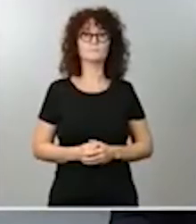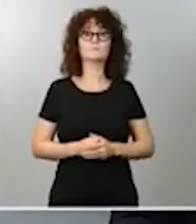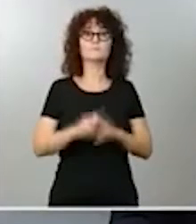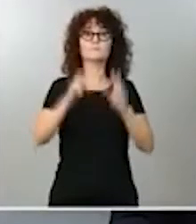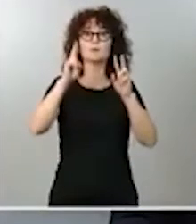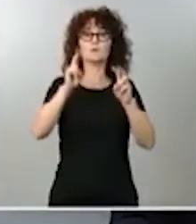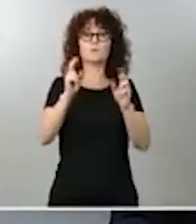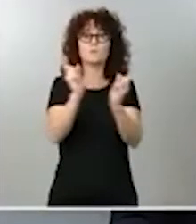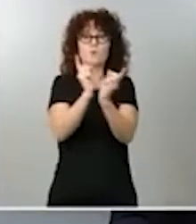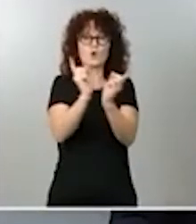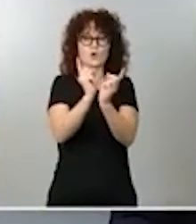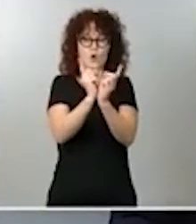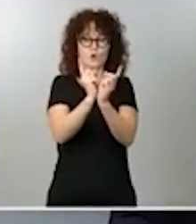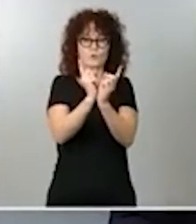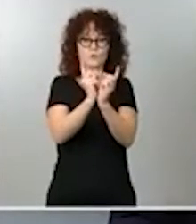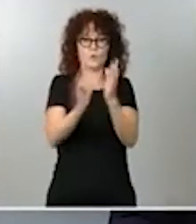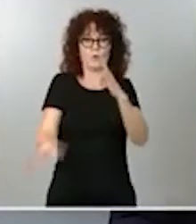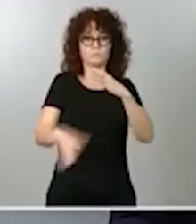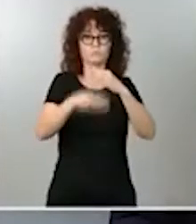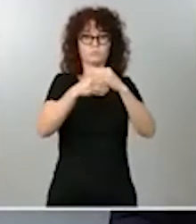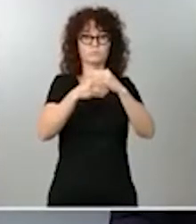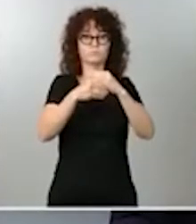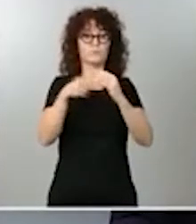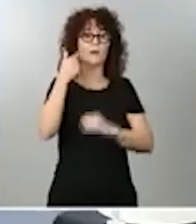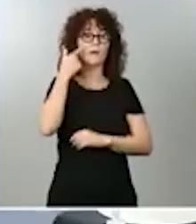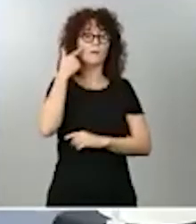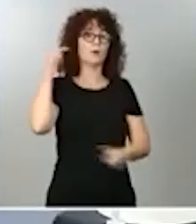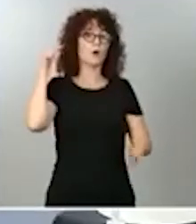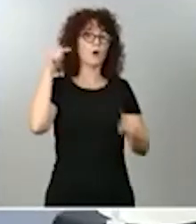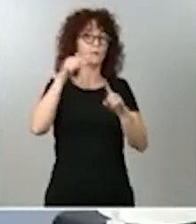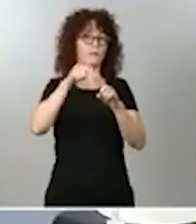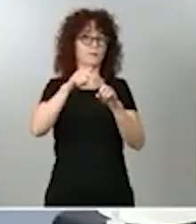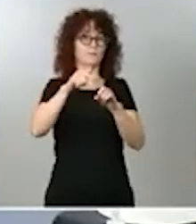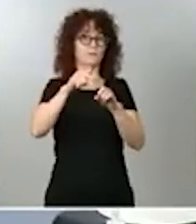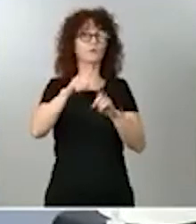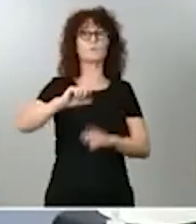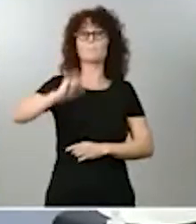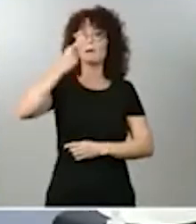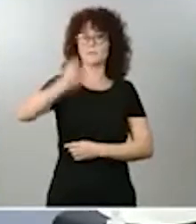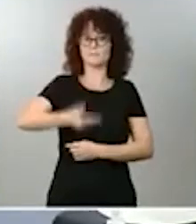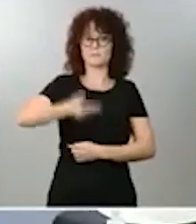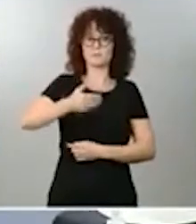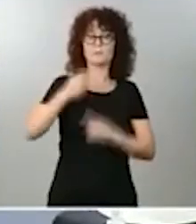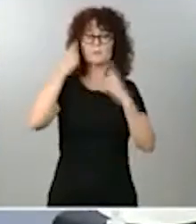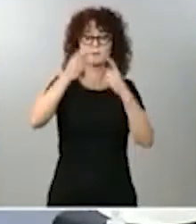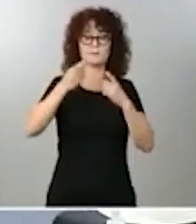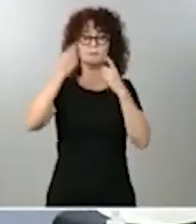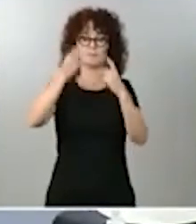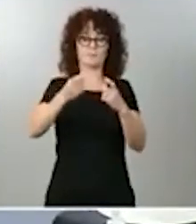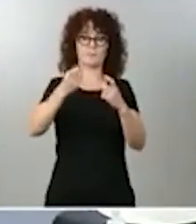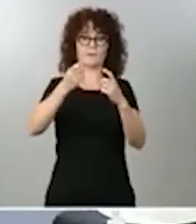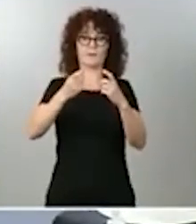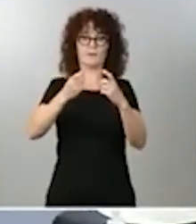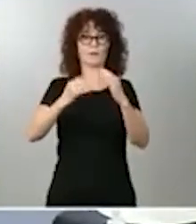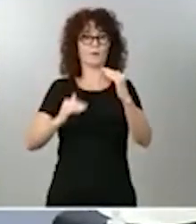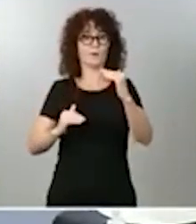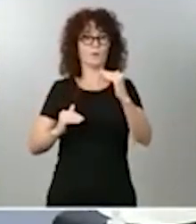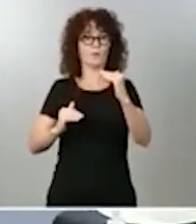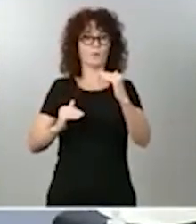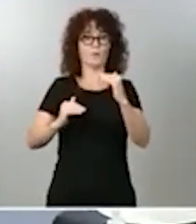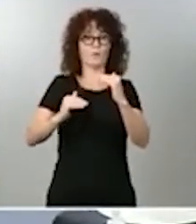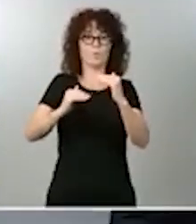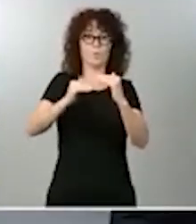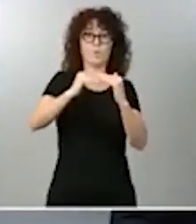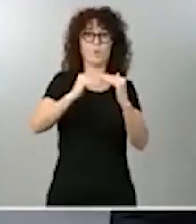Lógicamente, lo más importante es el objetivo, alcanzar un cierre definitivo de la brecha. Creo que la ministra de Trabajo, que además tiene un